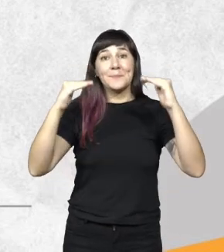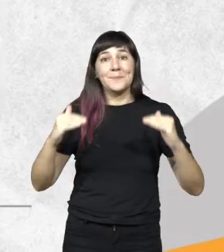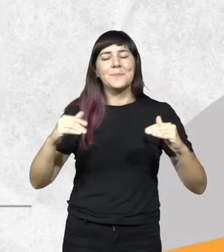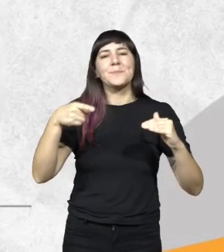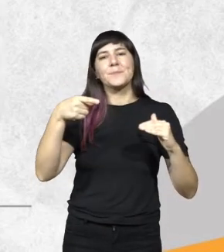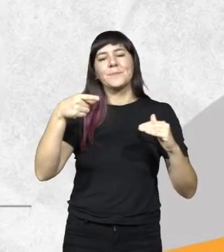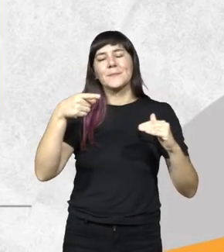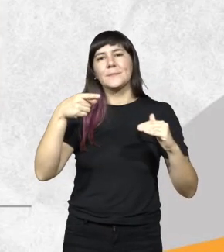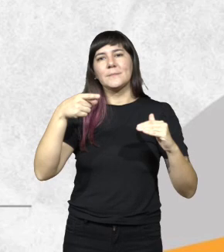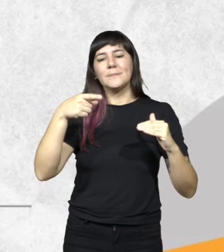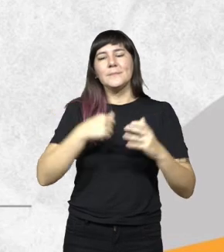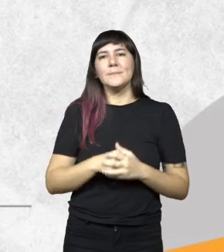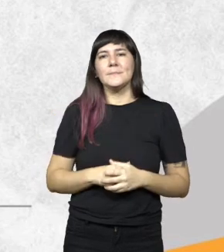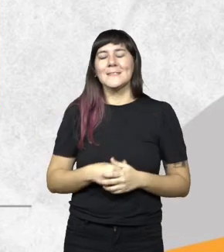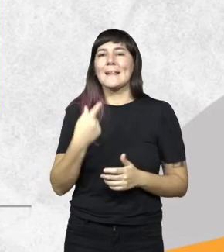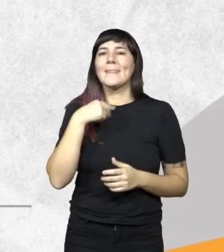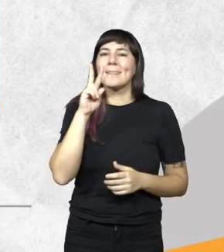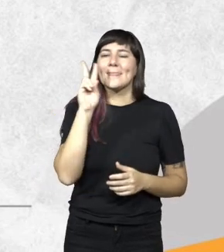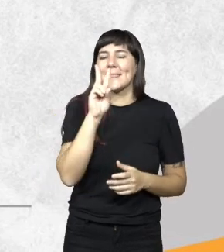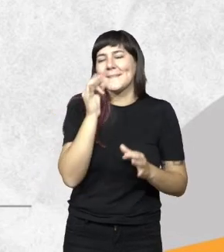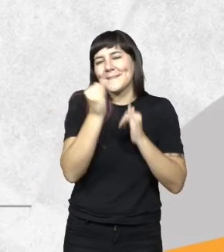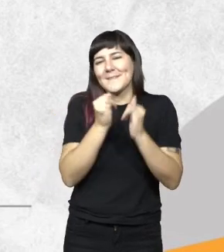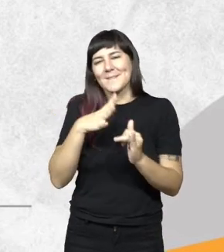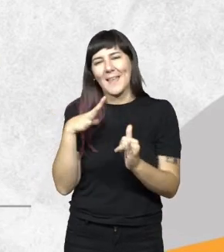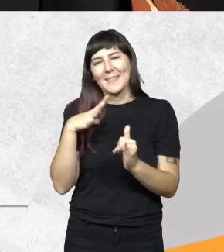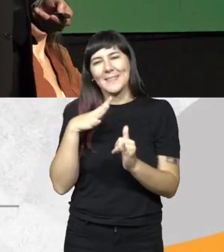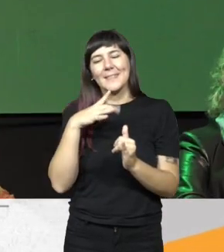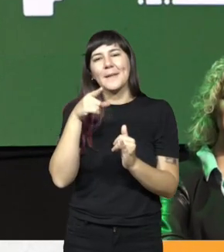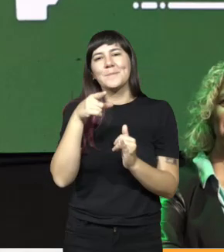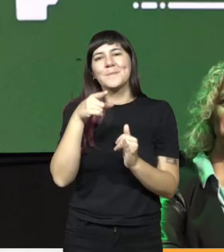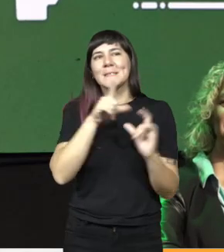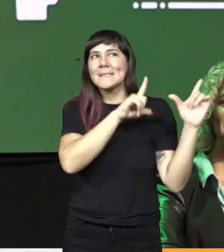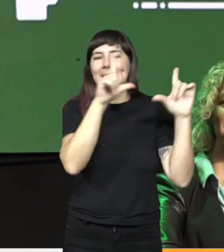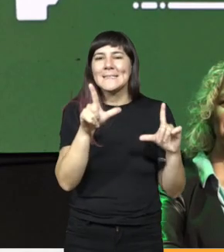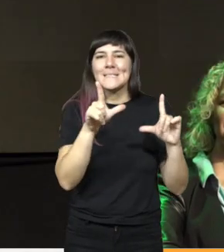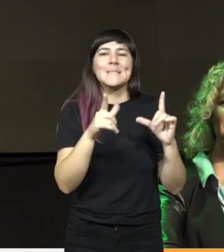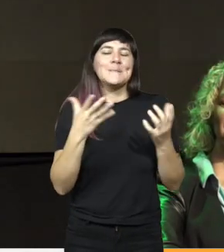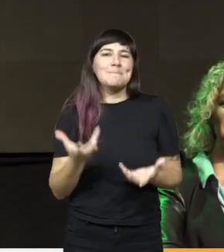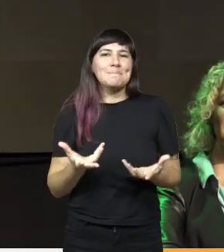que no pude ver es el no pude pasar el